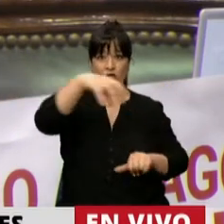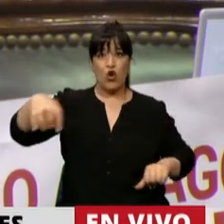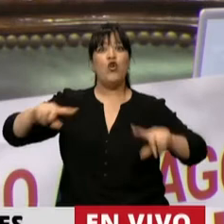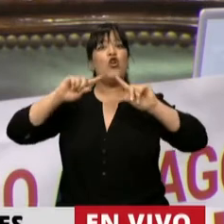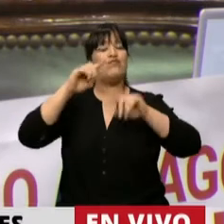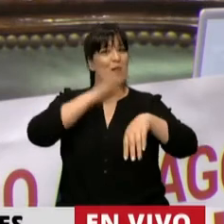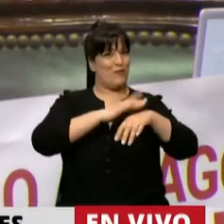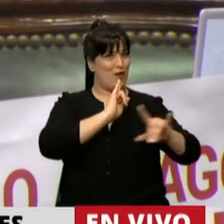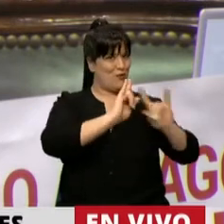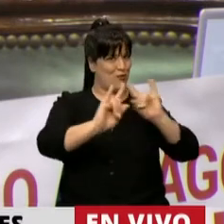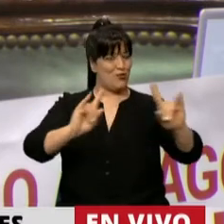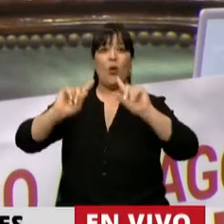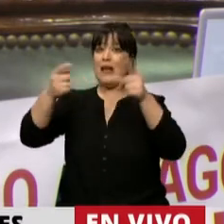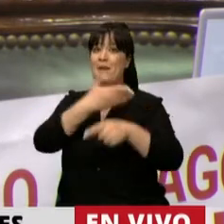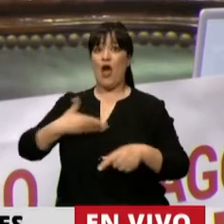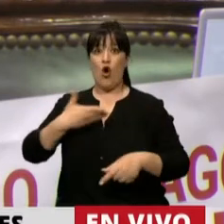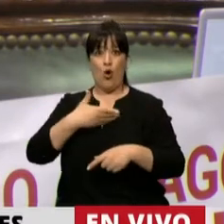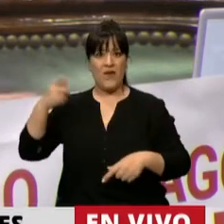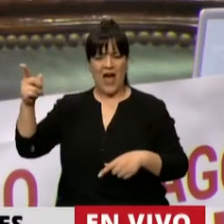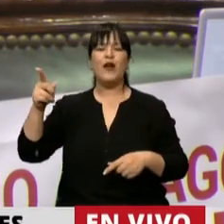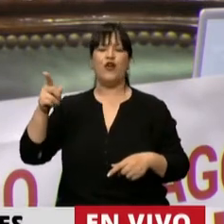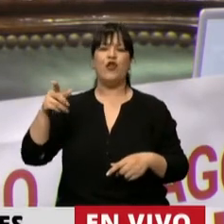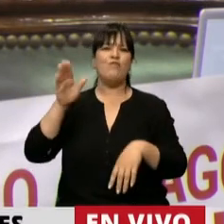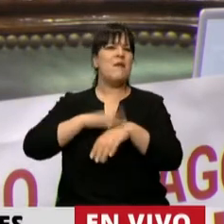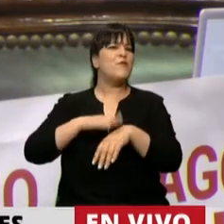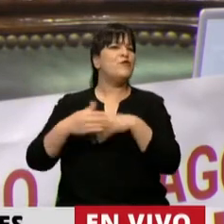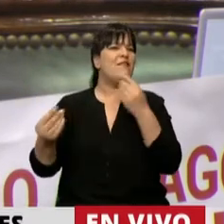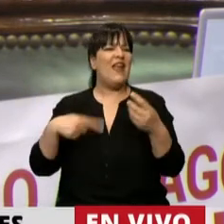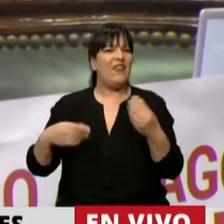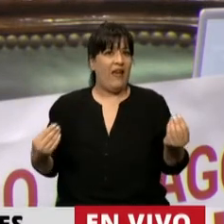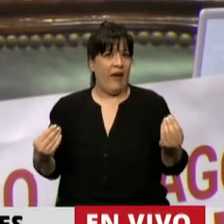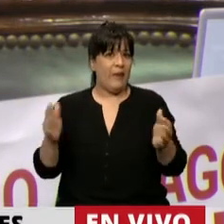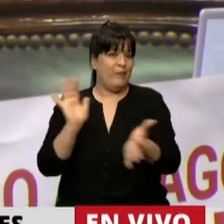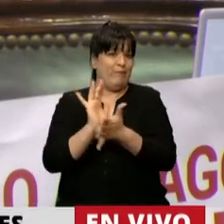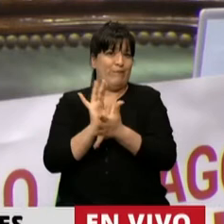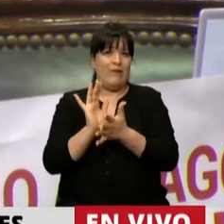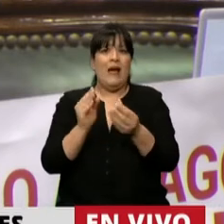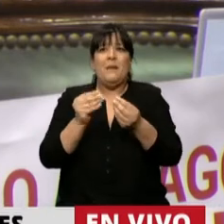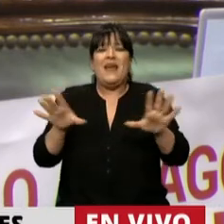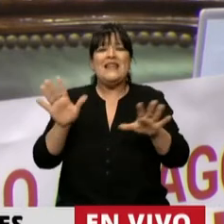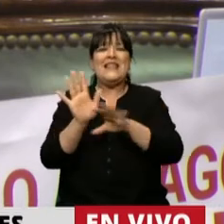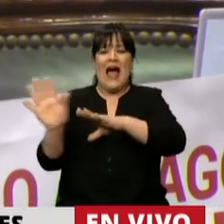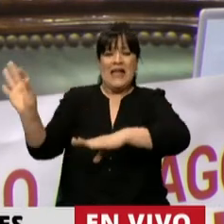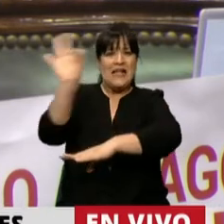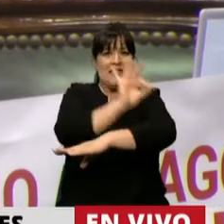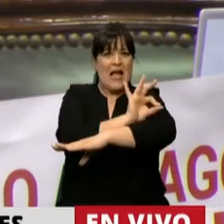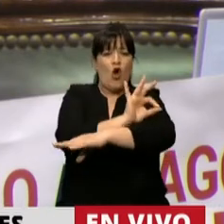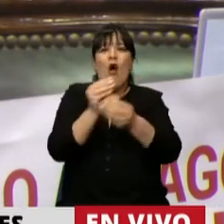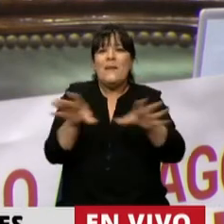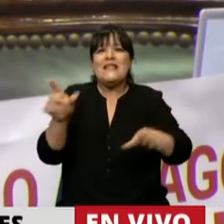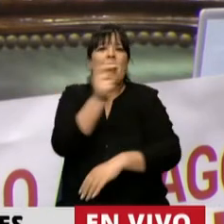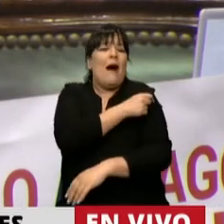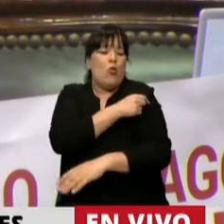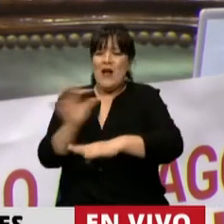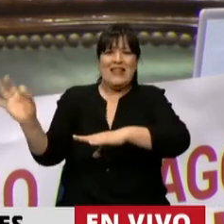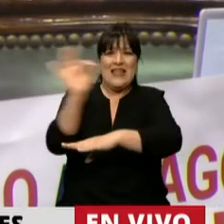los gobiernos, de haber llegado prácticamente de cero a empezar con la vacuna de cero